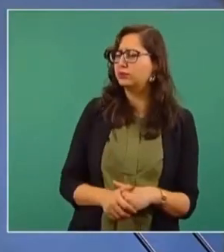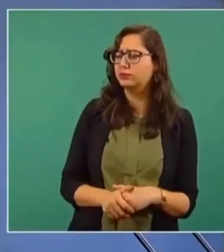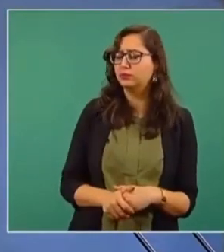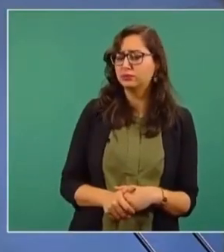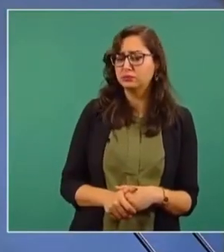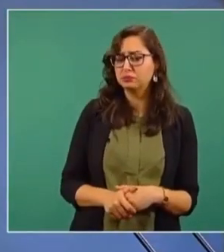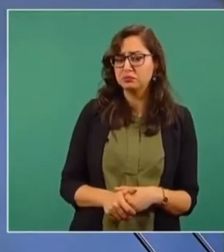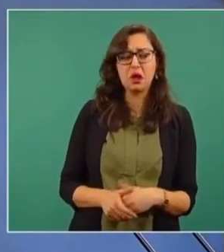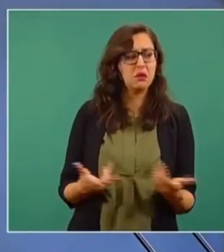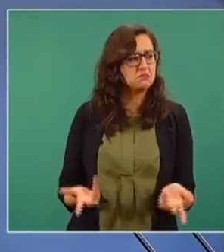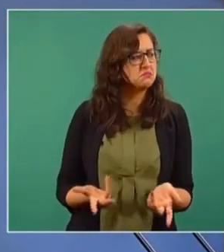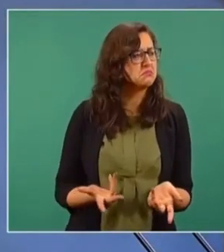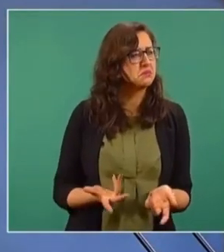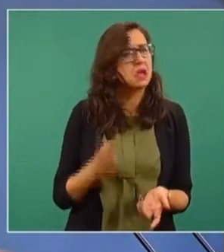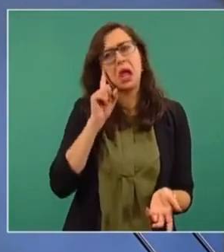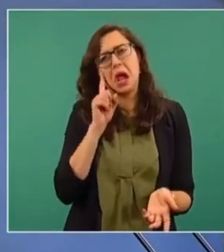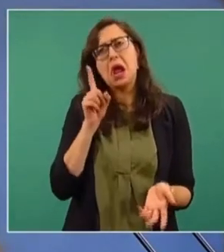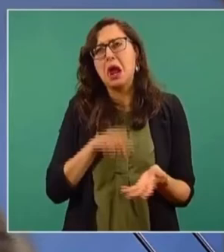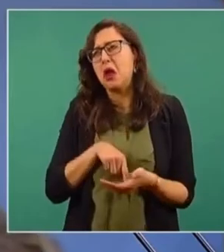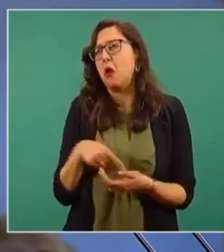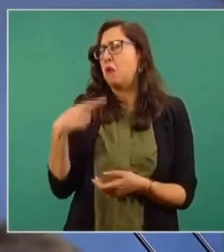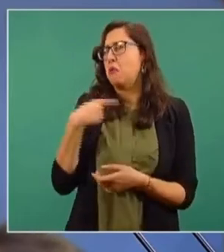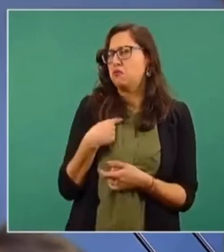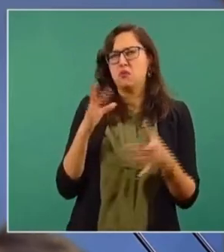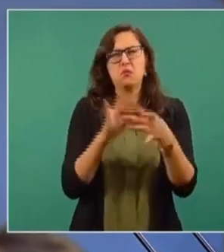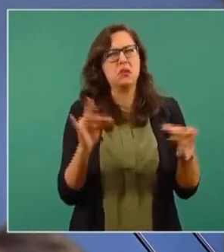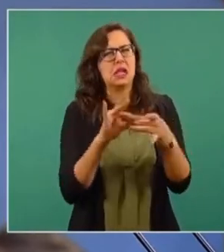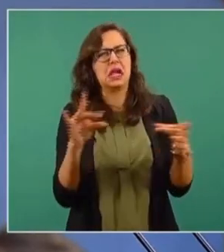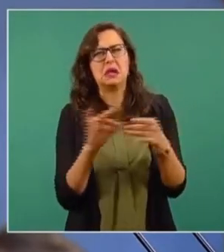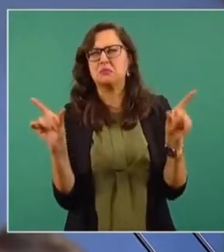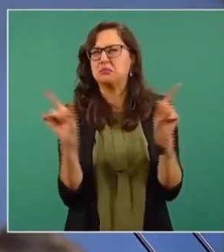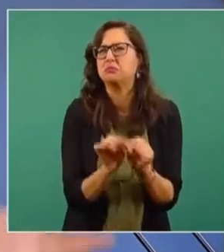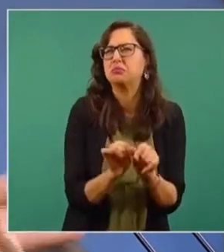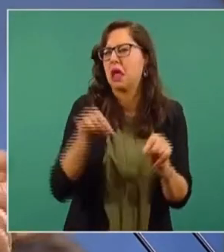las prioridades que tiene nuestro gobierno.